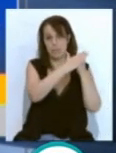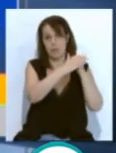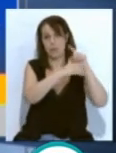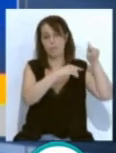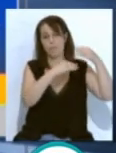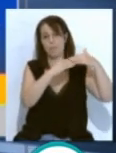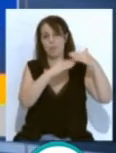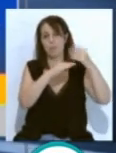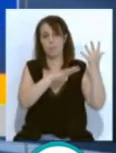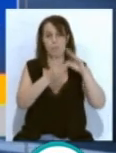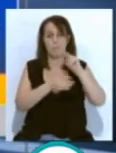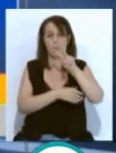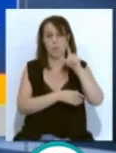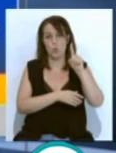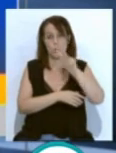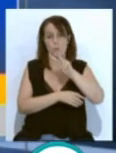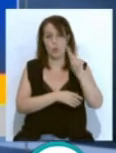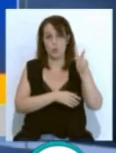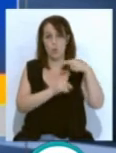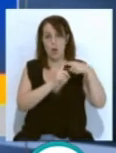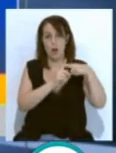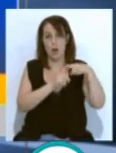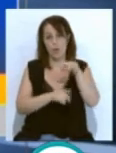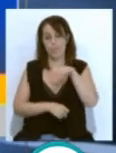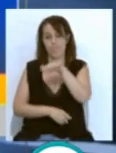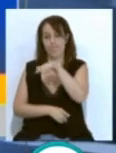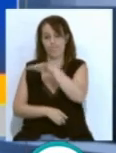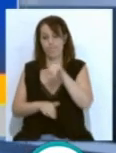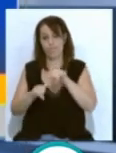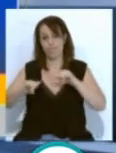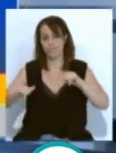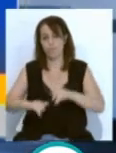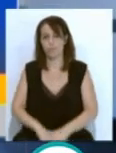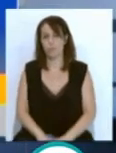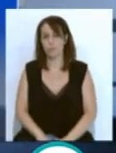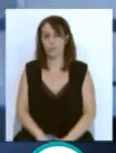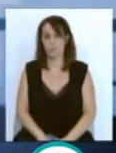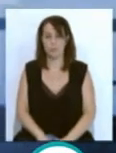con las mínimas en torno a los 21 y 22 grados en varios municipios de la Bahía.